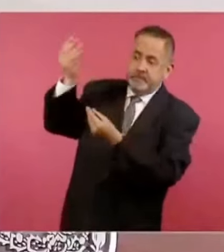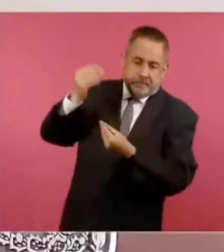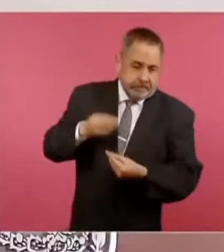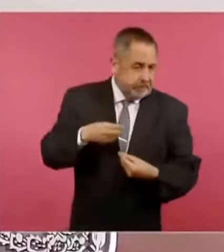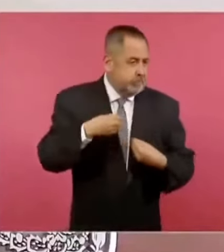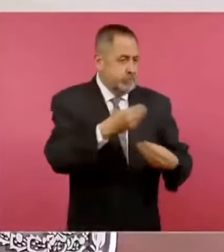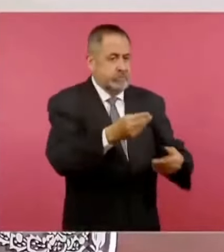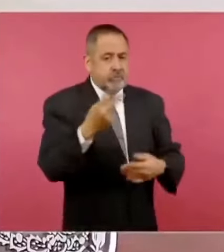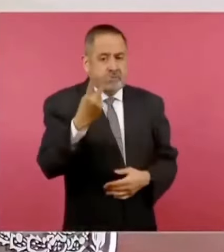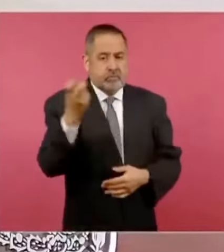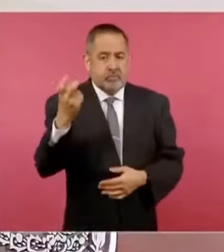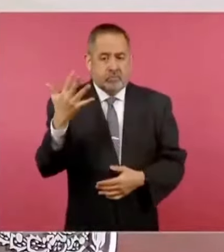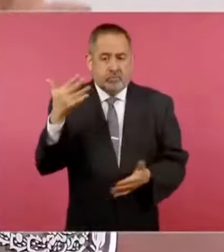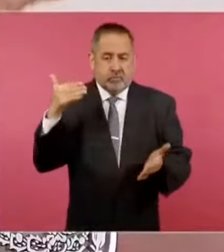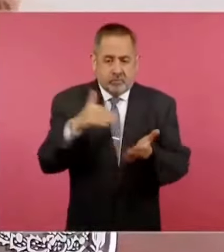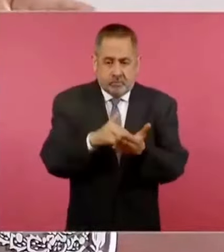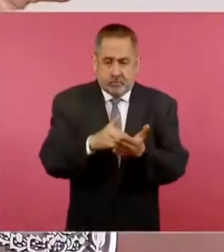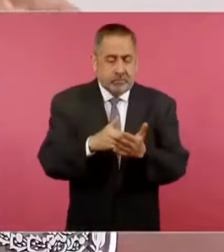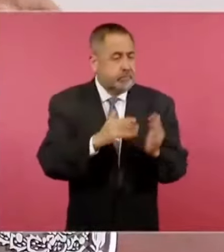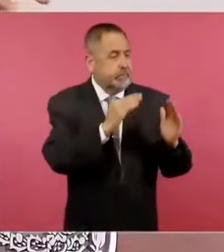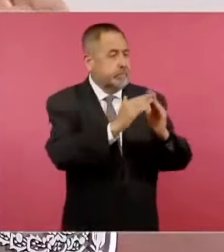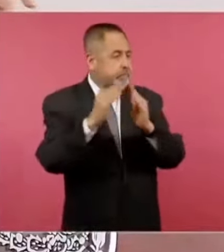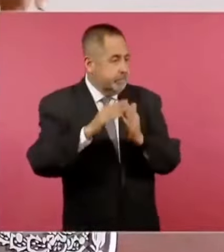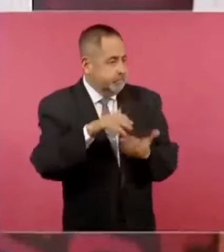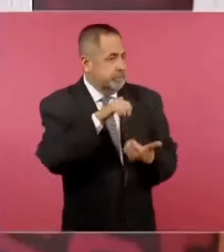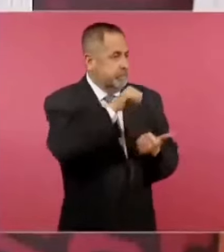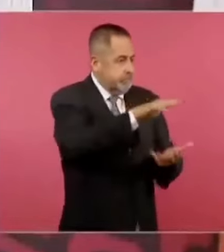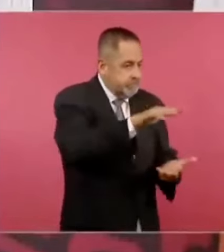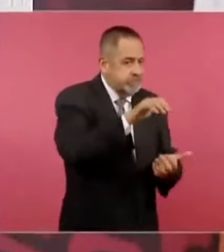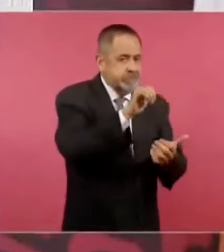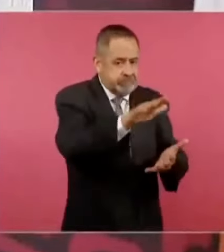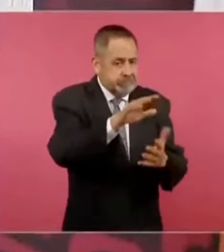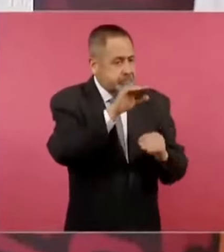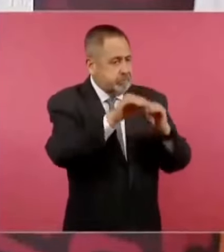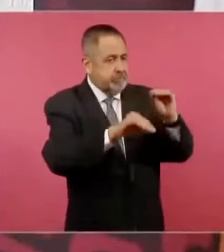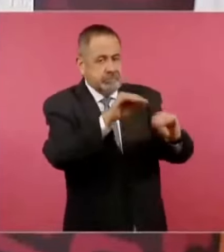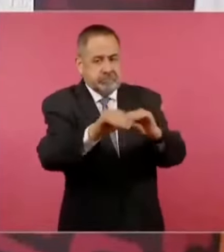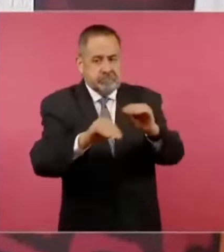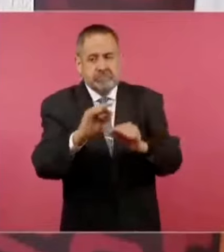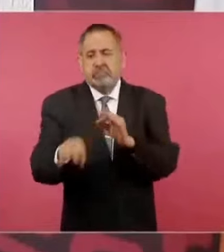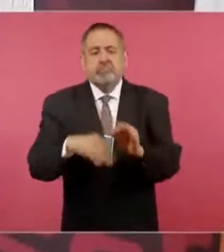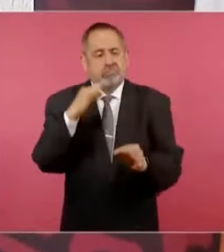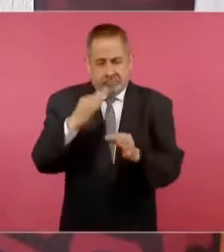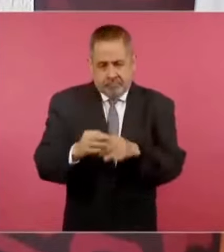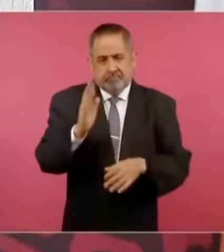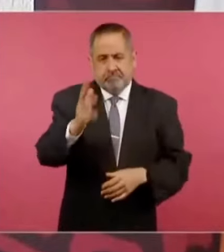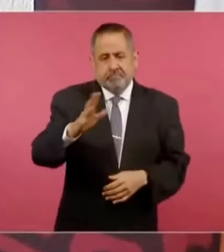mil viviendas que tienen